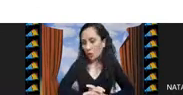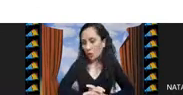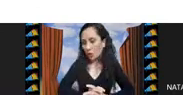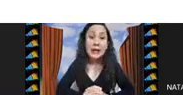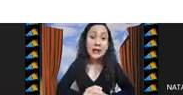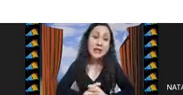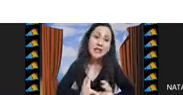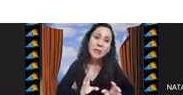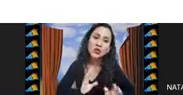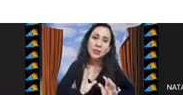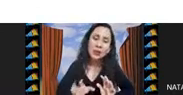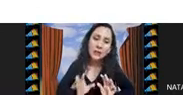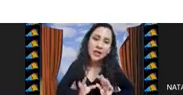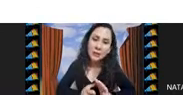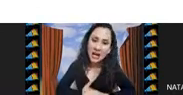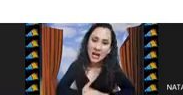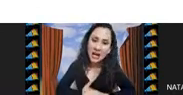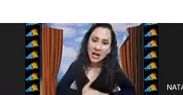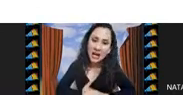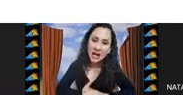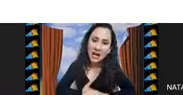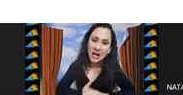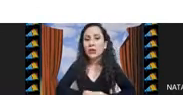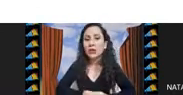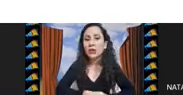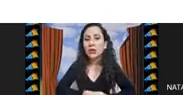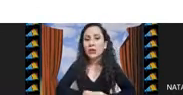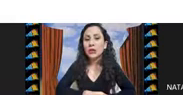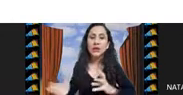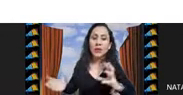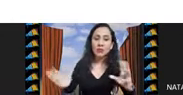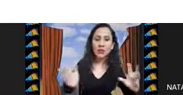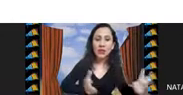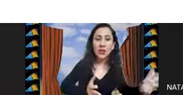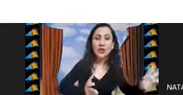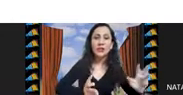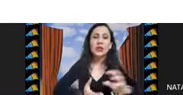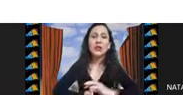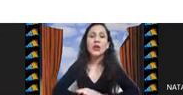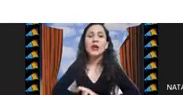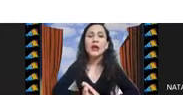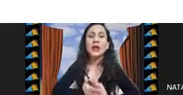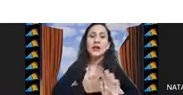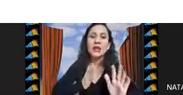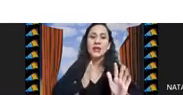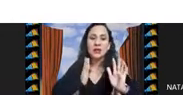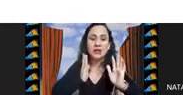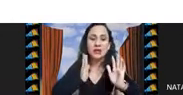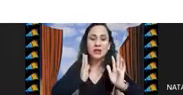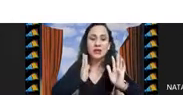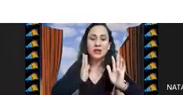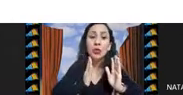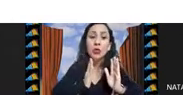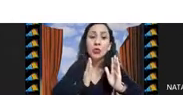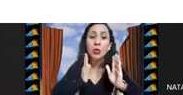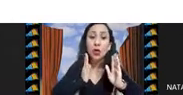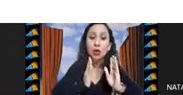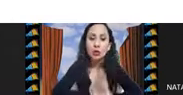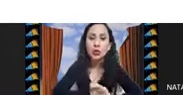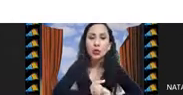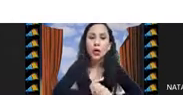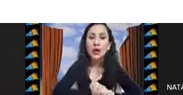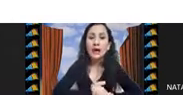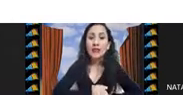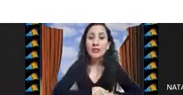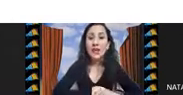de estudio decíamos que el problema de empacado de objetos en contenedores ya habíamos platicado hace rato que es yo tengo un